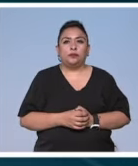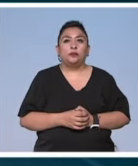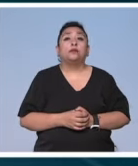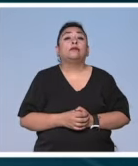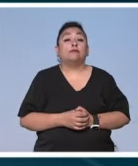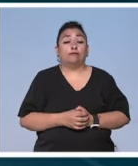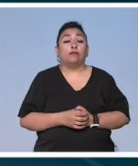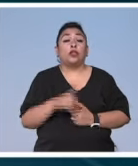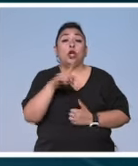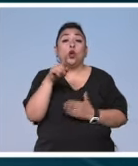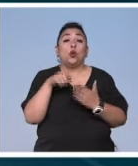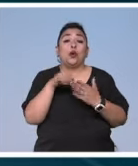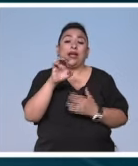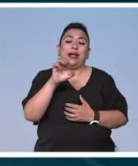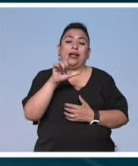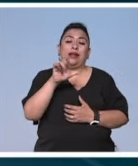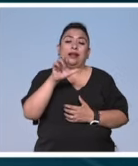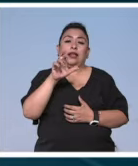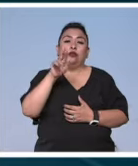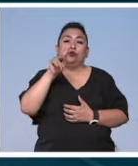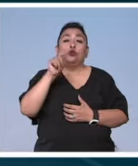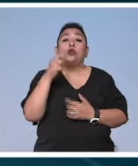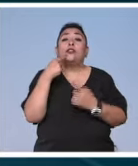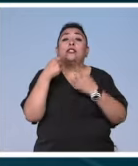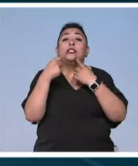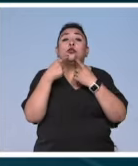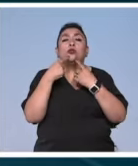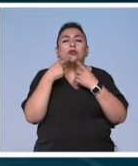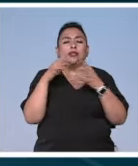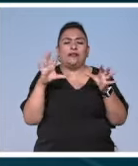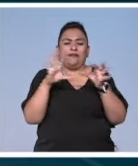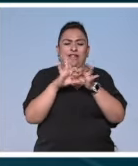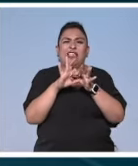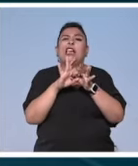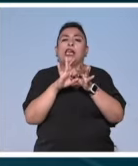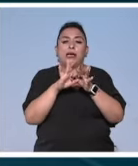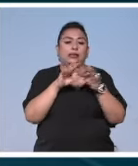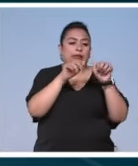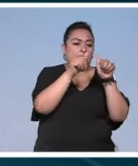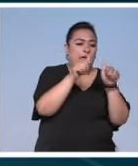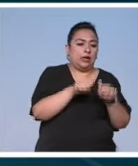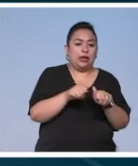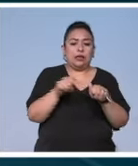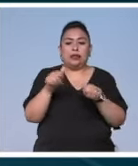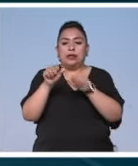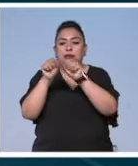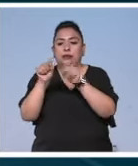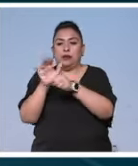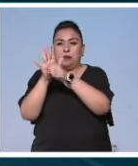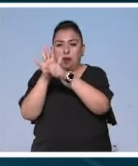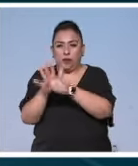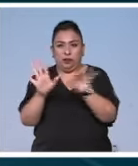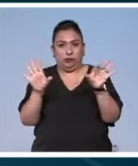En el claustro se pone a discusión el complejo vínculo entre el arte y los sistemas de opresión.